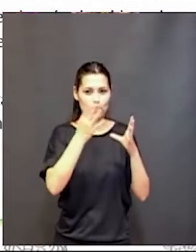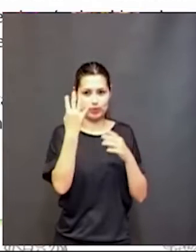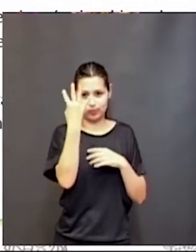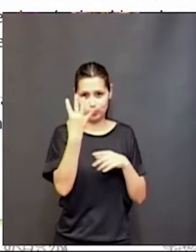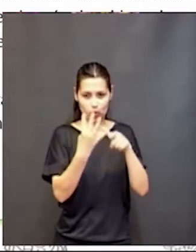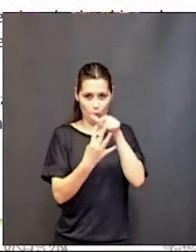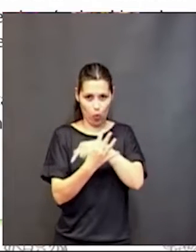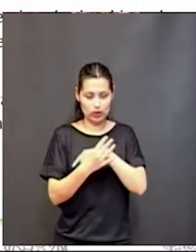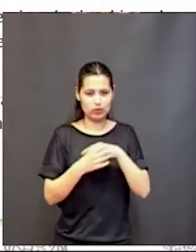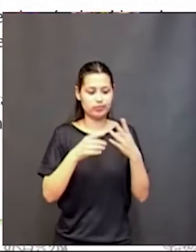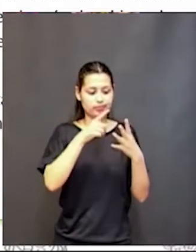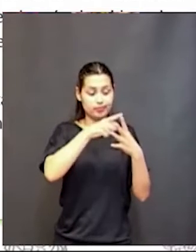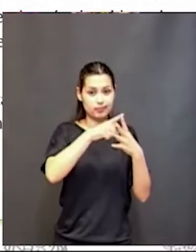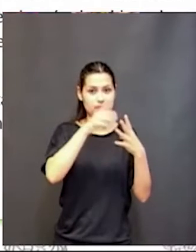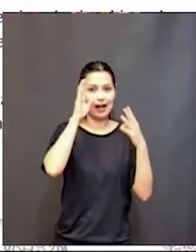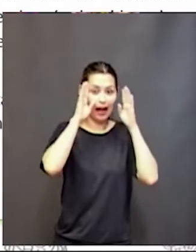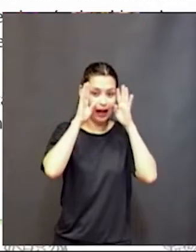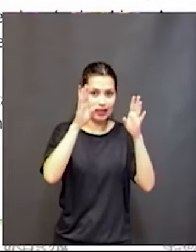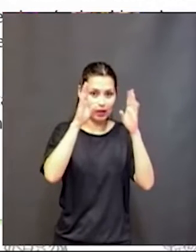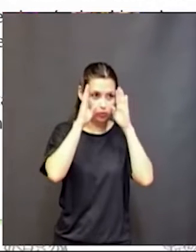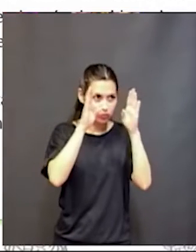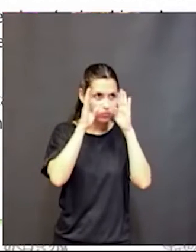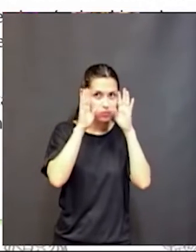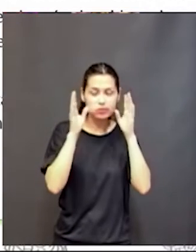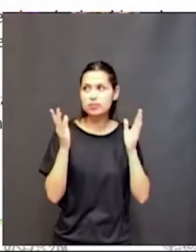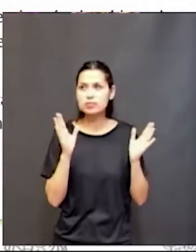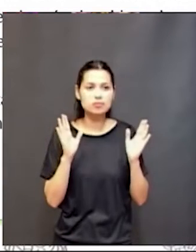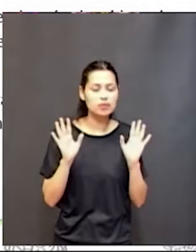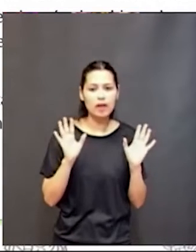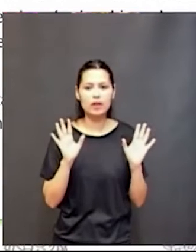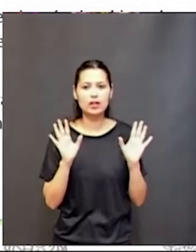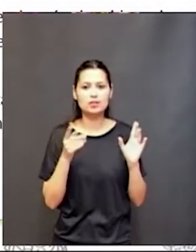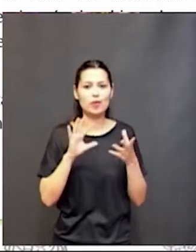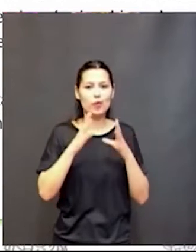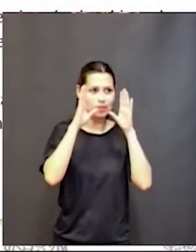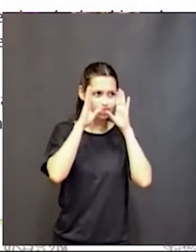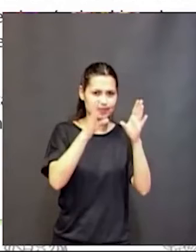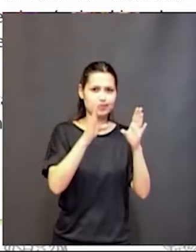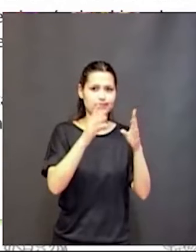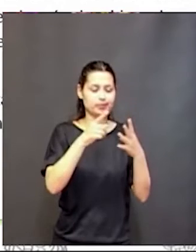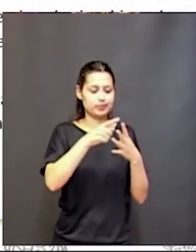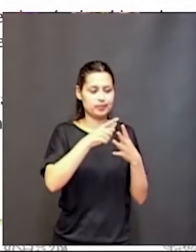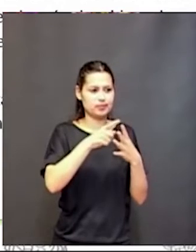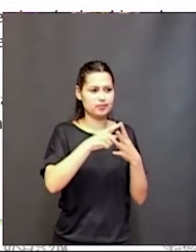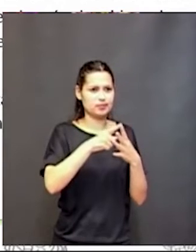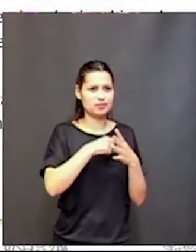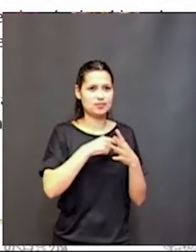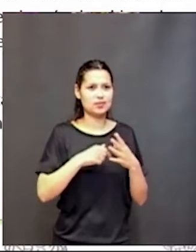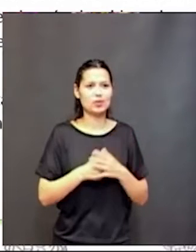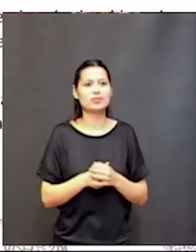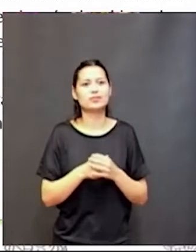una atención alerta que nos va a permitir entender cuándo debemos estar, en qué momento atentos, a qué detalles